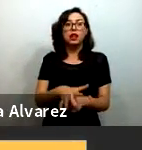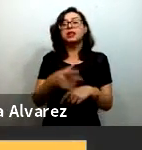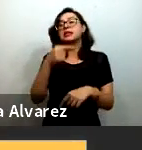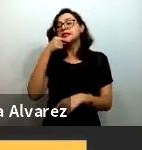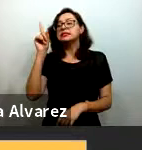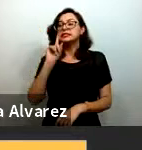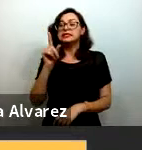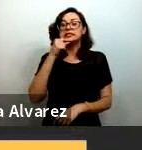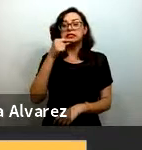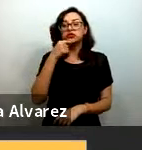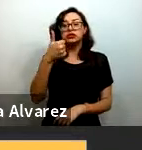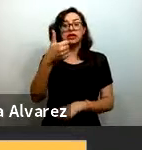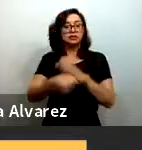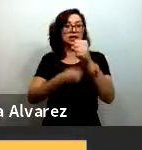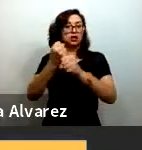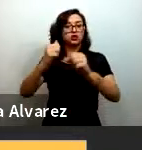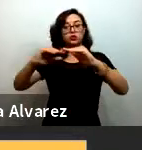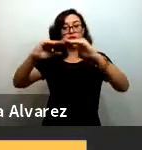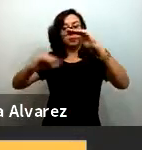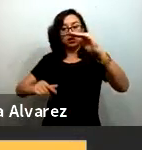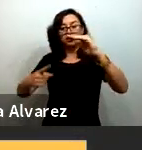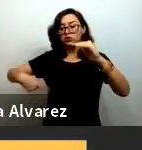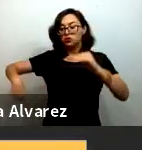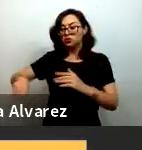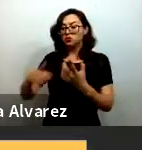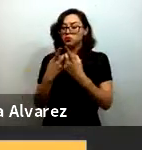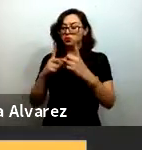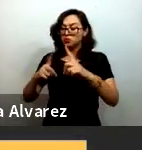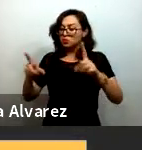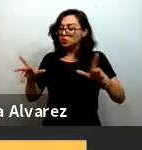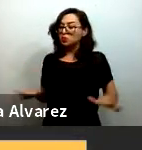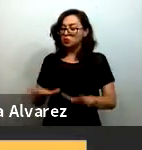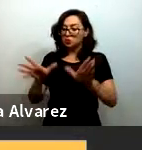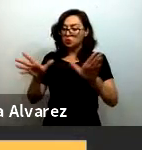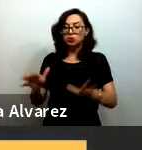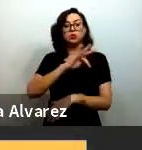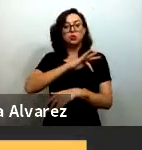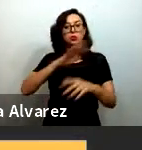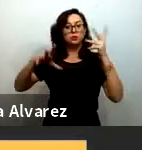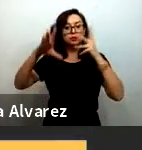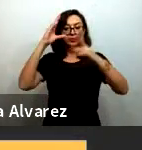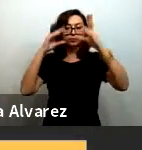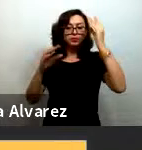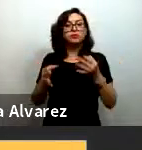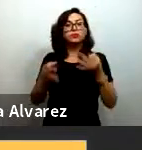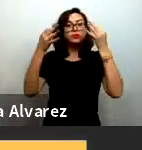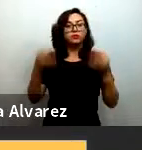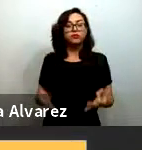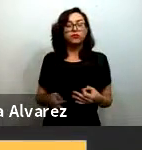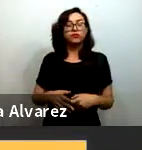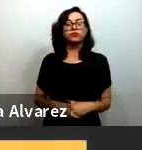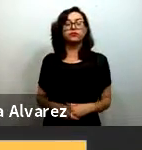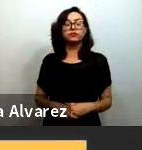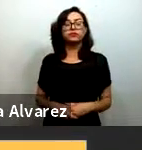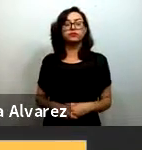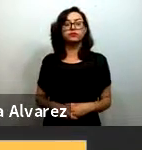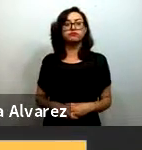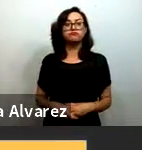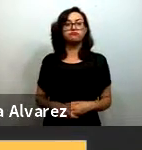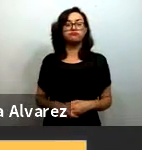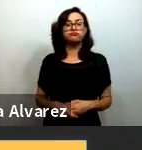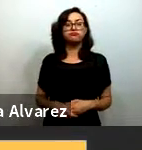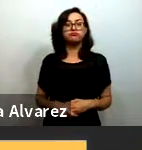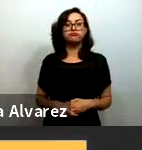menores de seis años alcancen su pleno potencial mediante el ejercicio efectivo de todos sus derechos este colectivo está formado